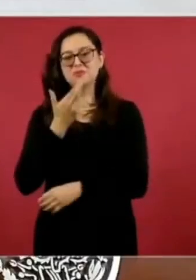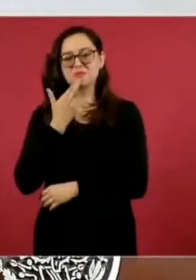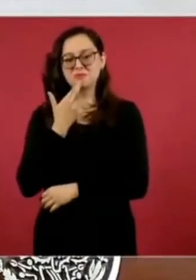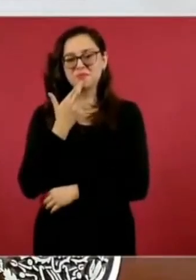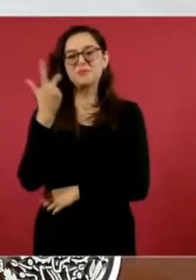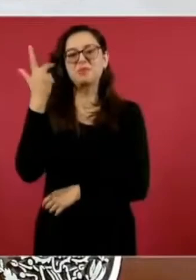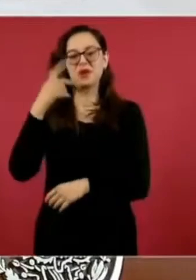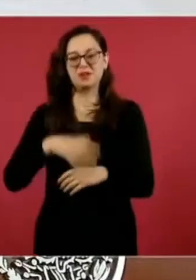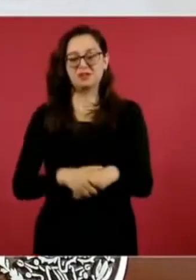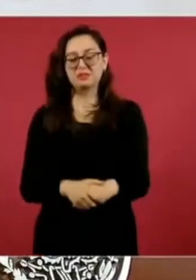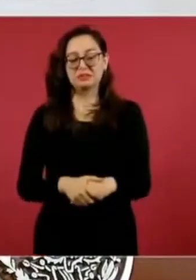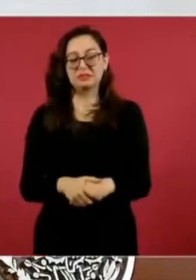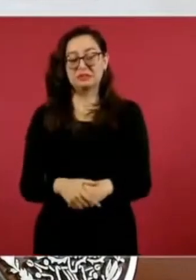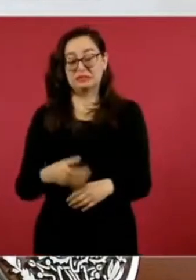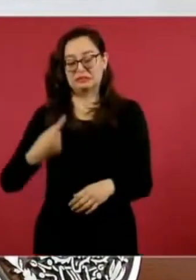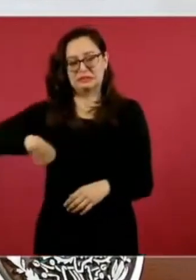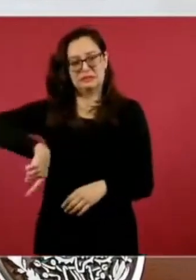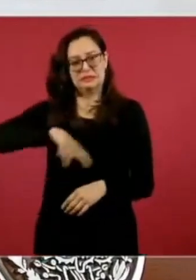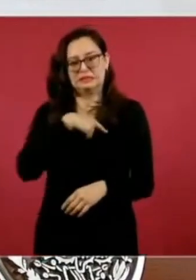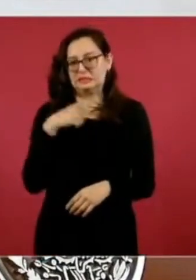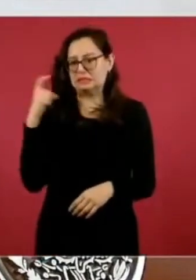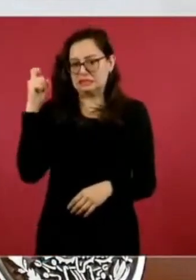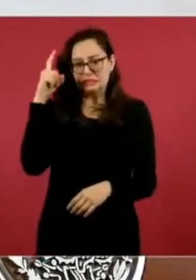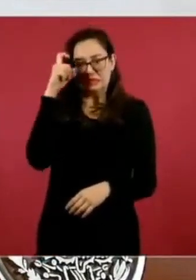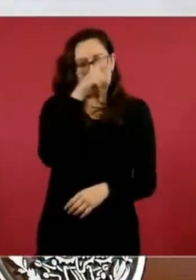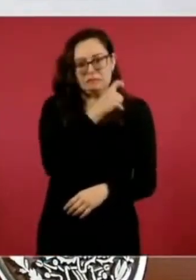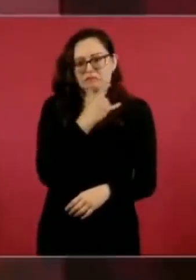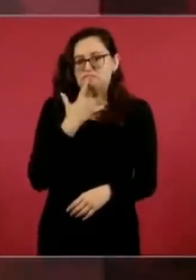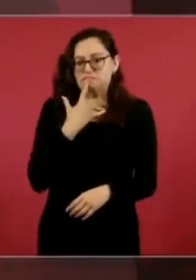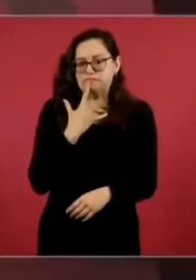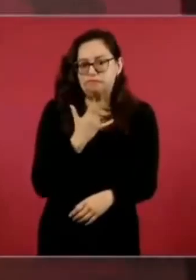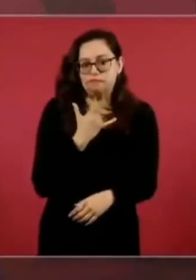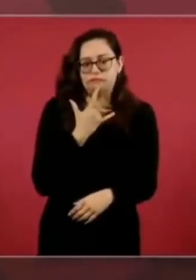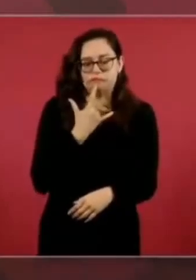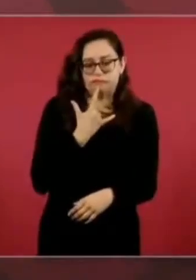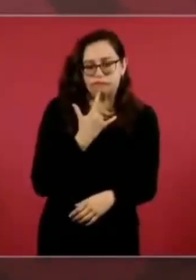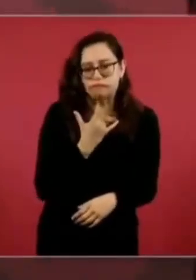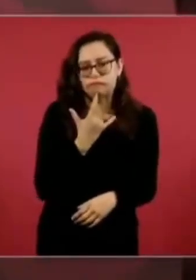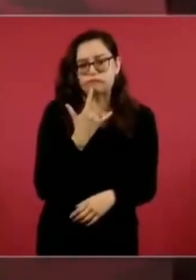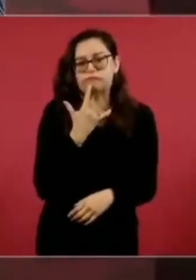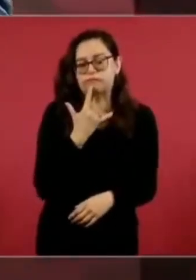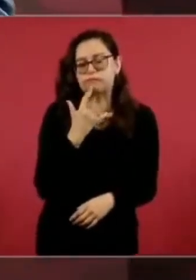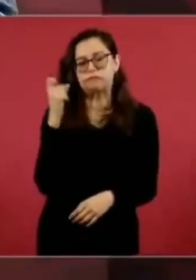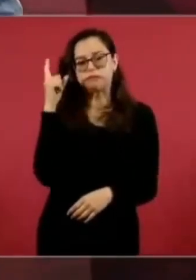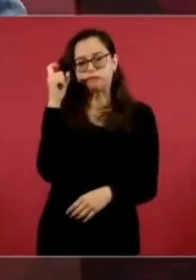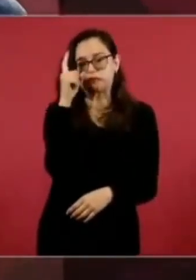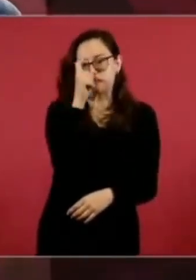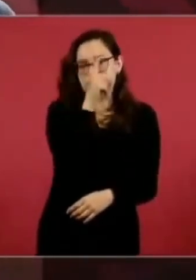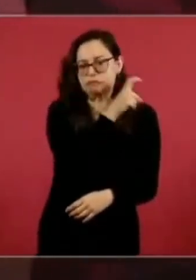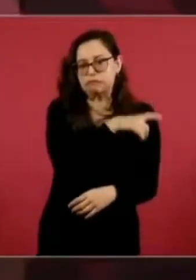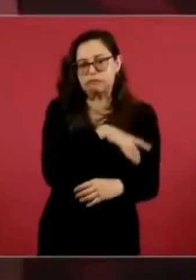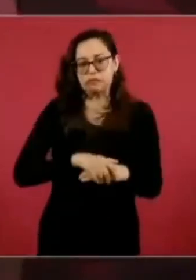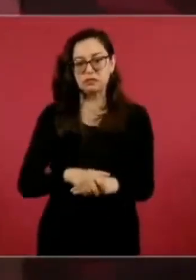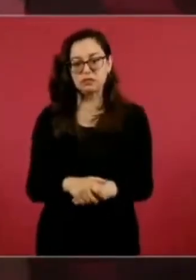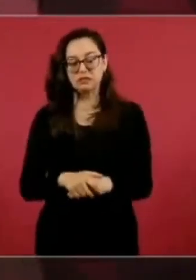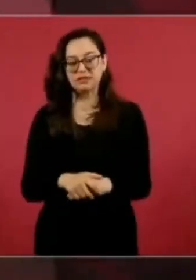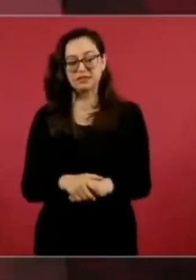Nosotros nos costó más trabajo, por ejemplo, lo del tren. Si Cedillo se